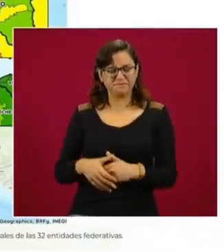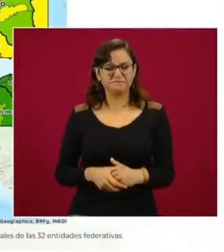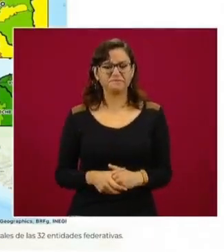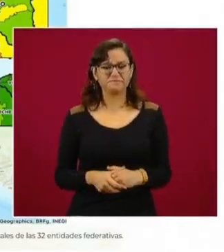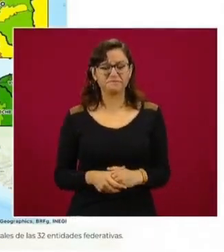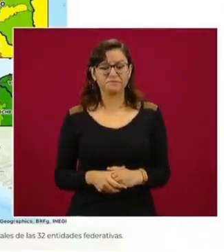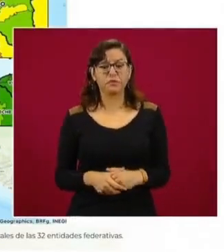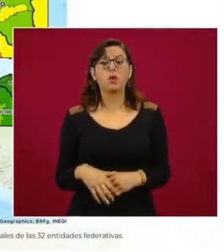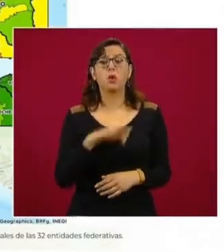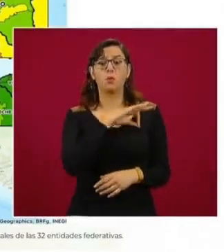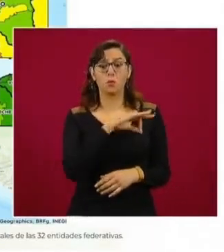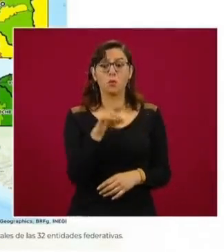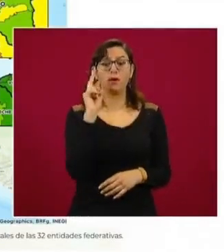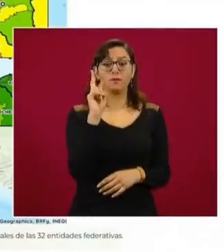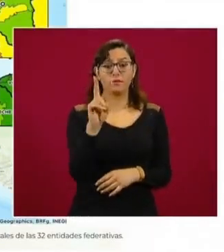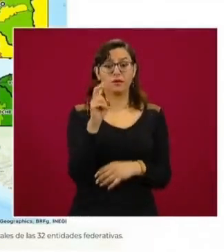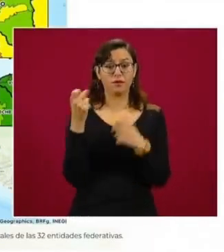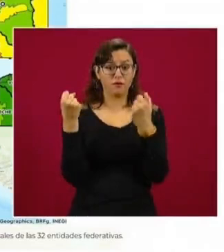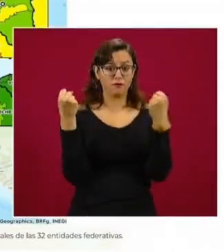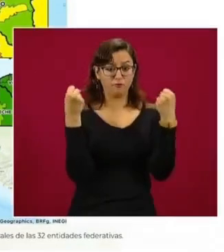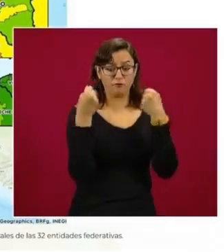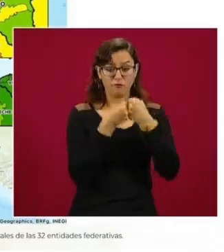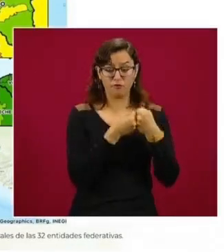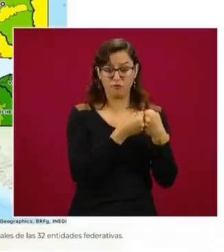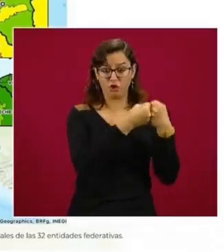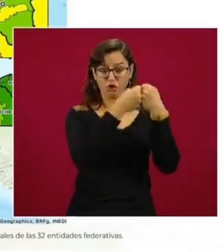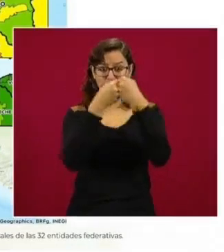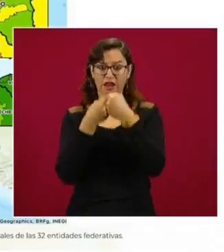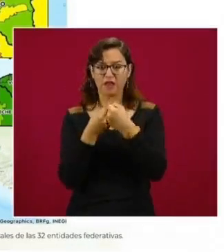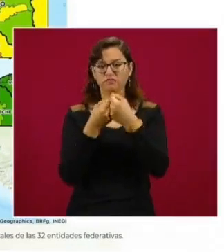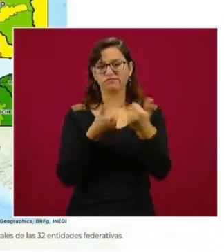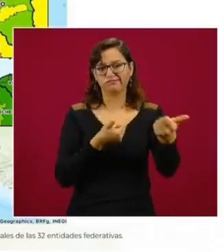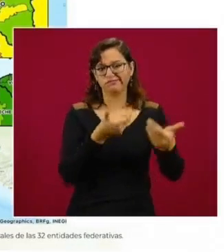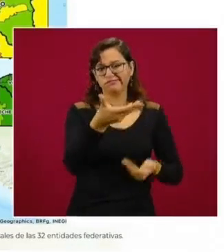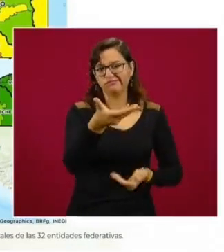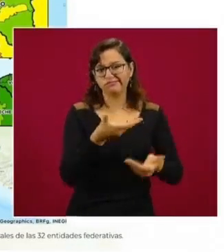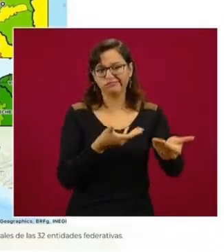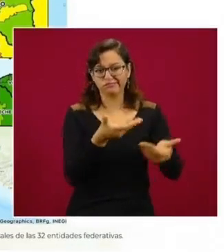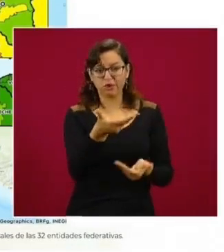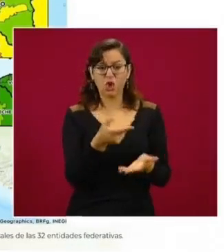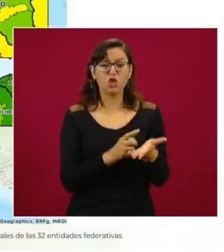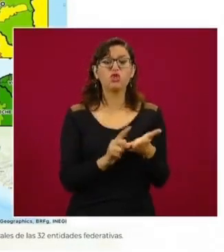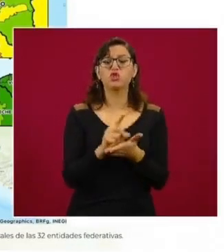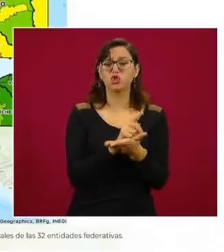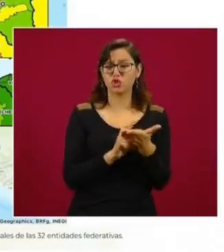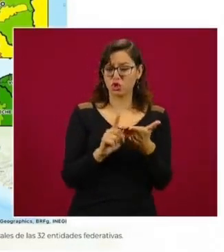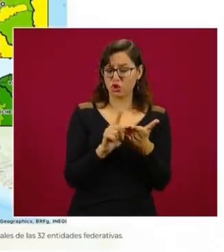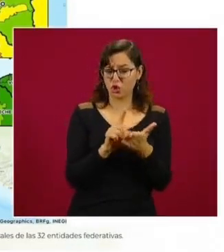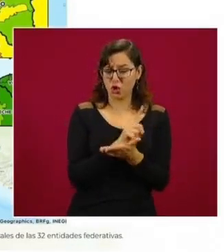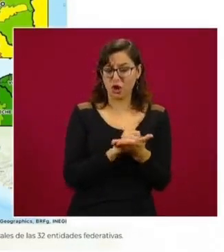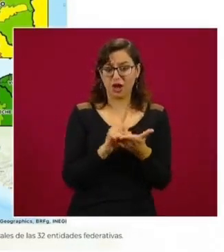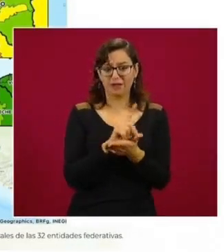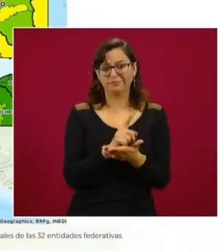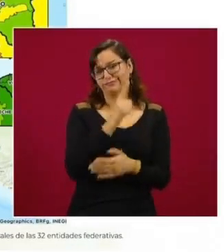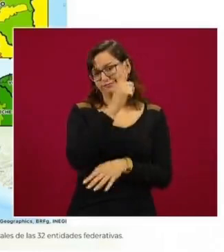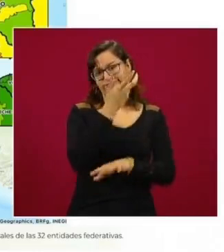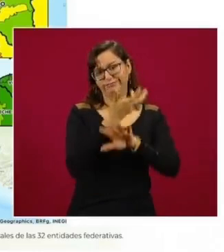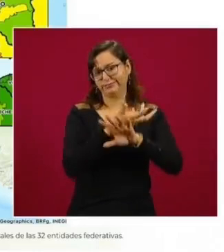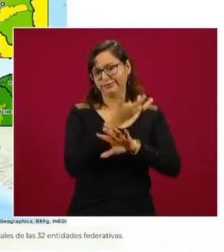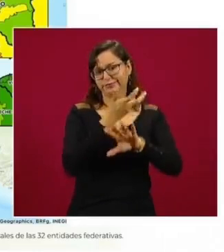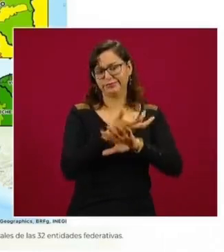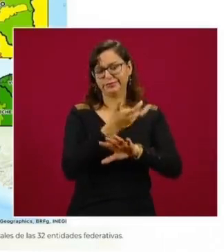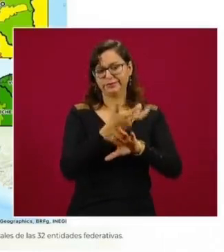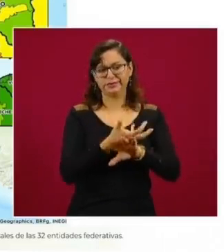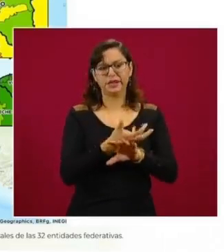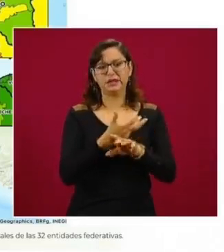son las zonas de mayor trasiego de droga hacia el mercado más importante del mundo, que es Estados Unidos,